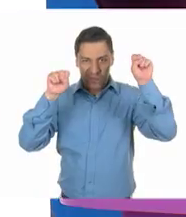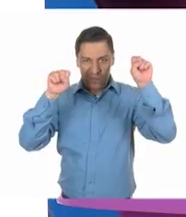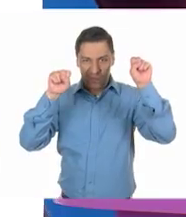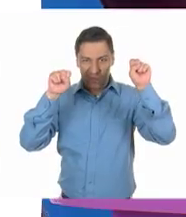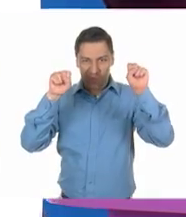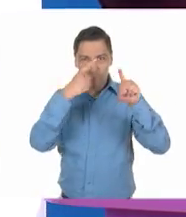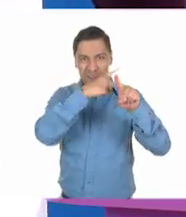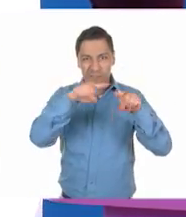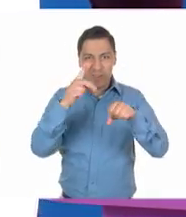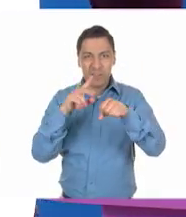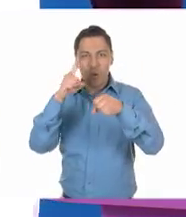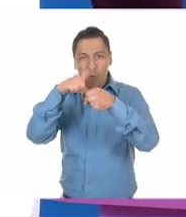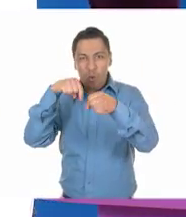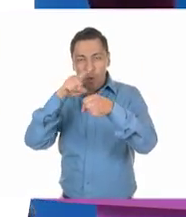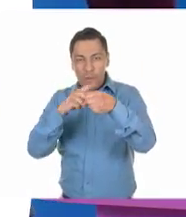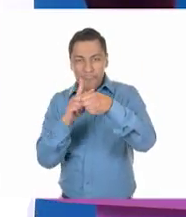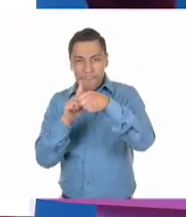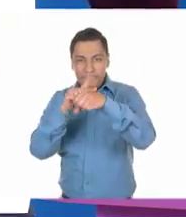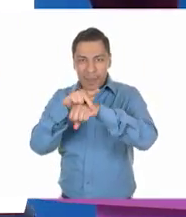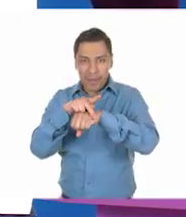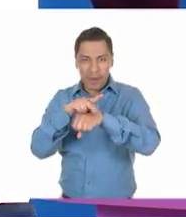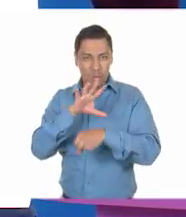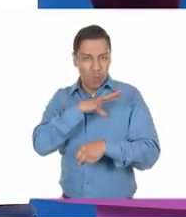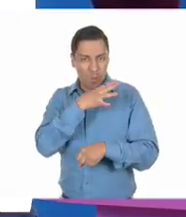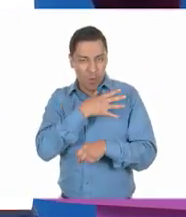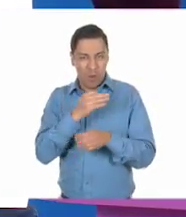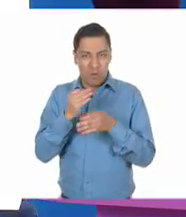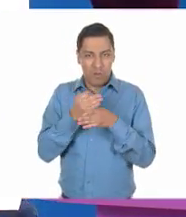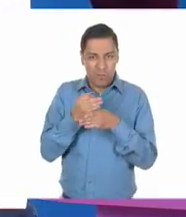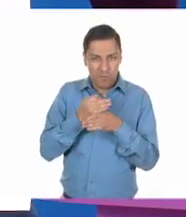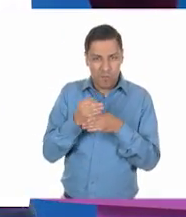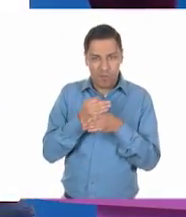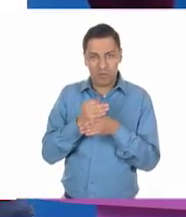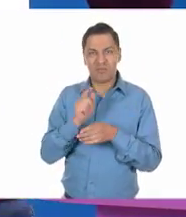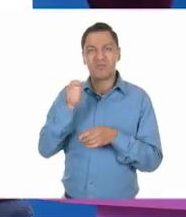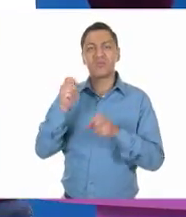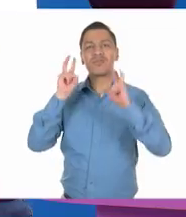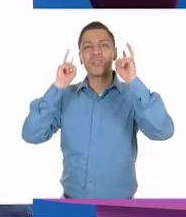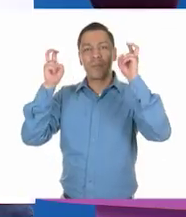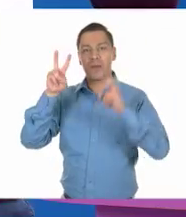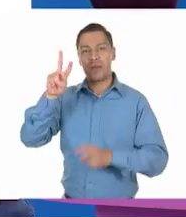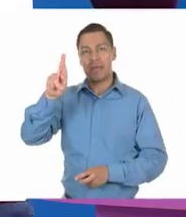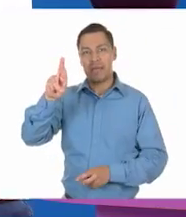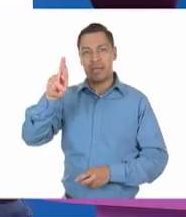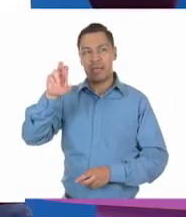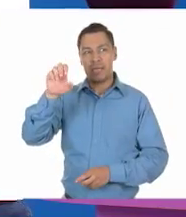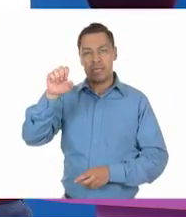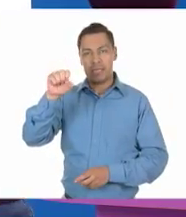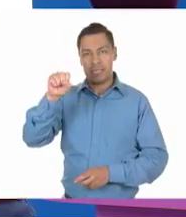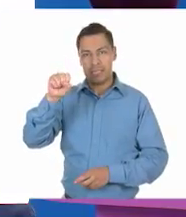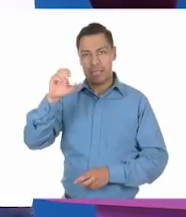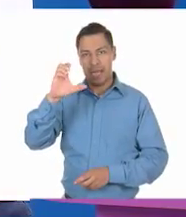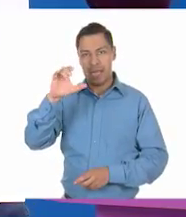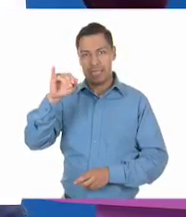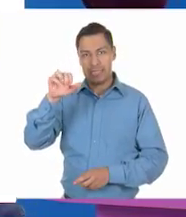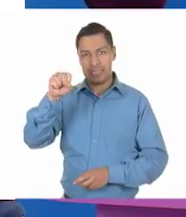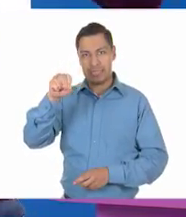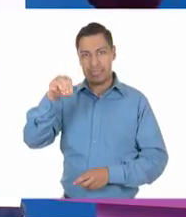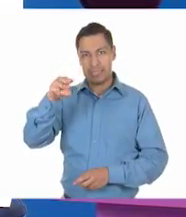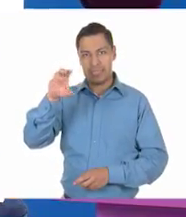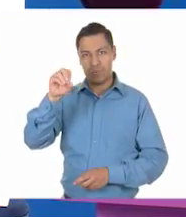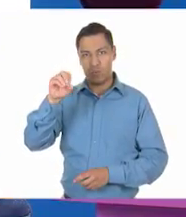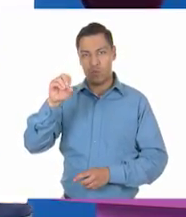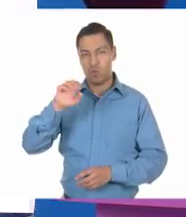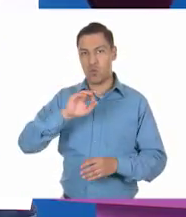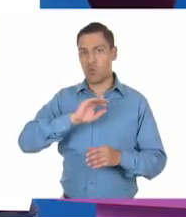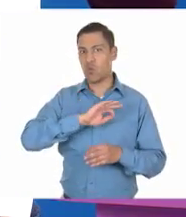que, como pueden ver, pues trata sobre el racismo. Además, dice, todos somos iguales,